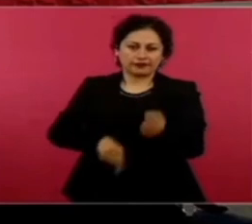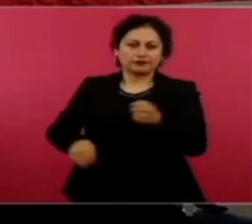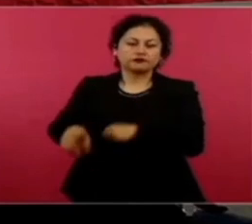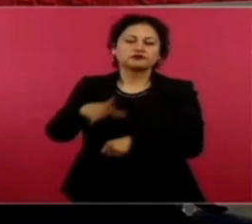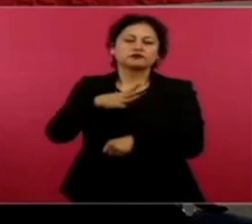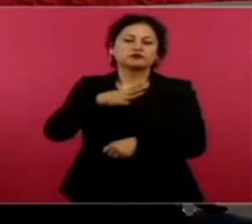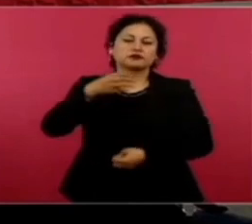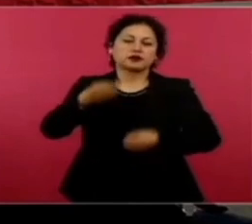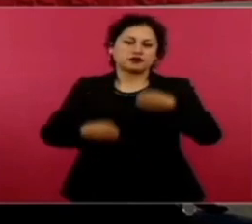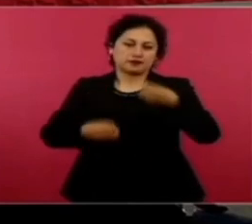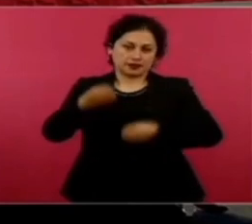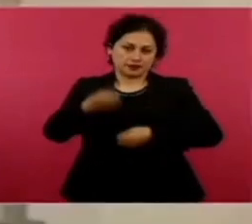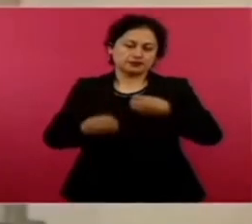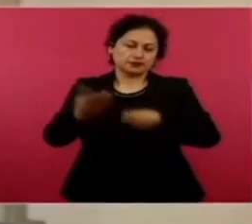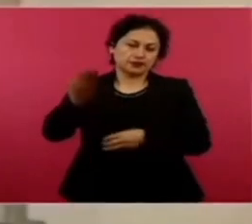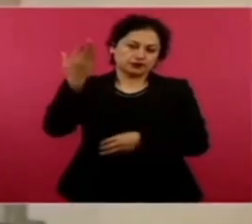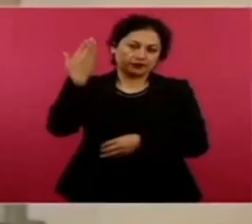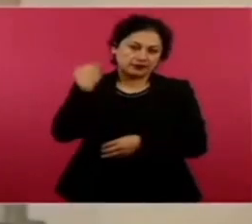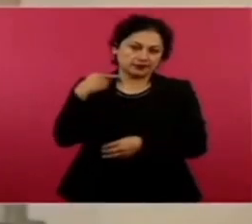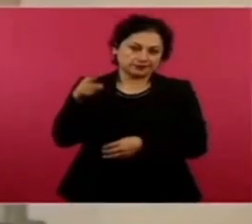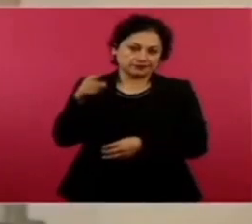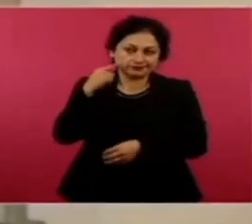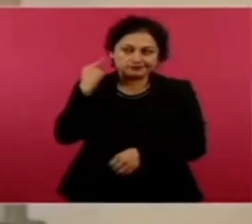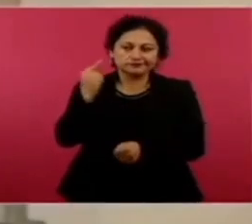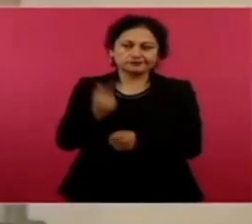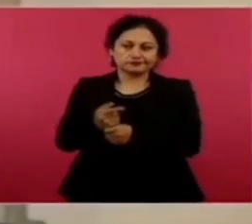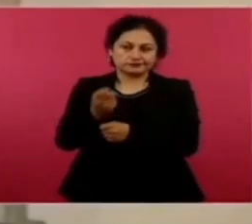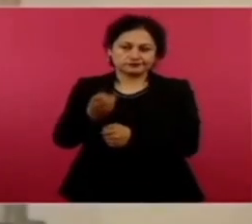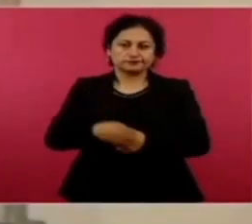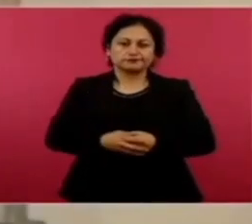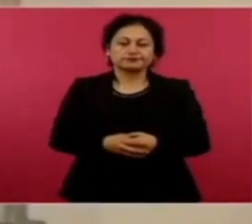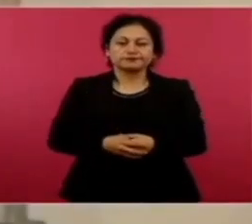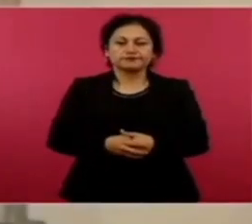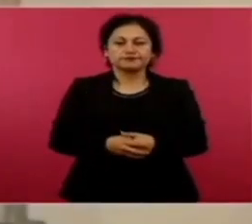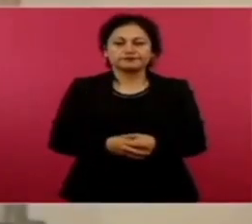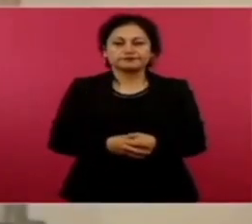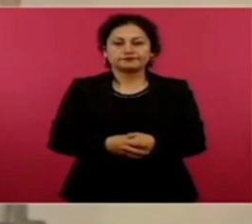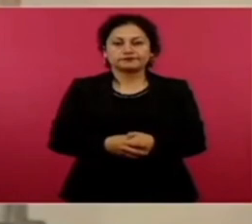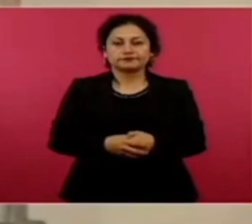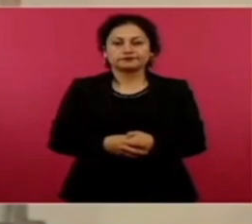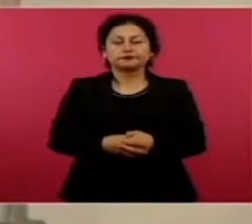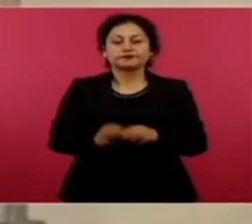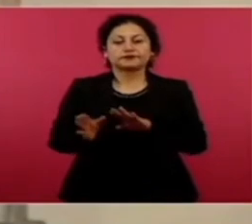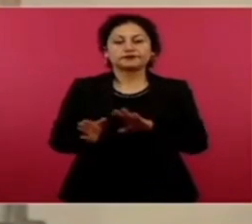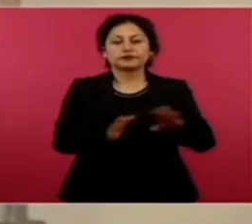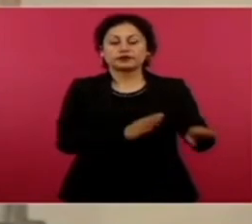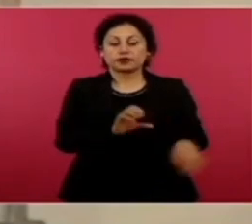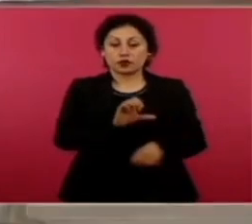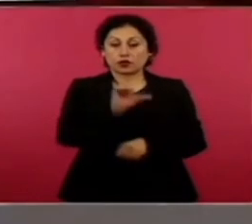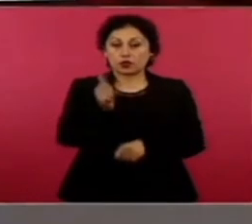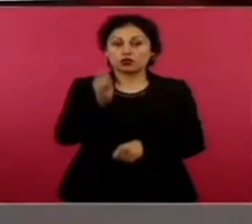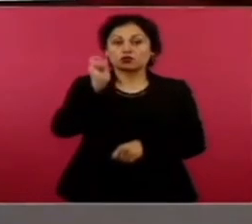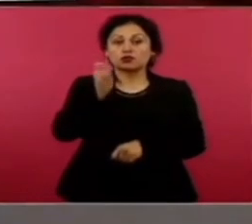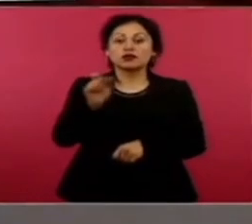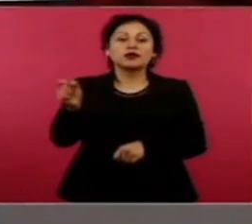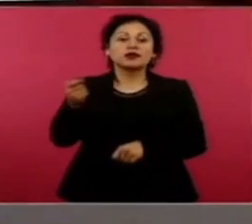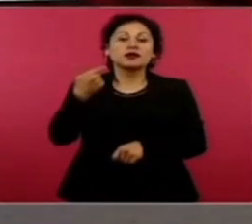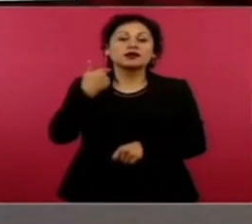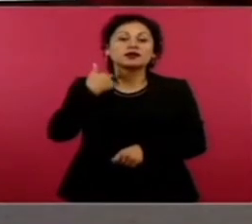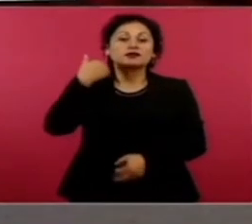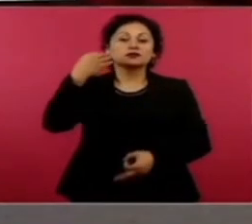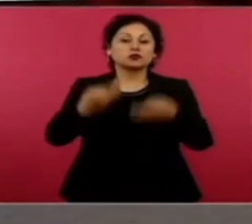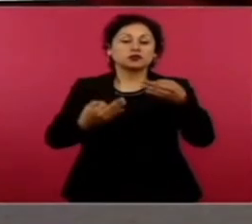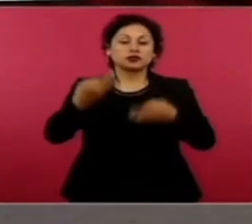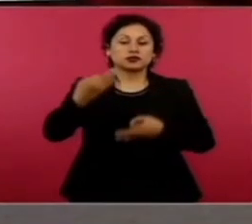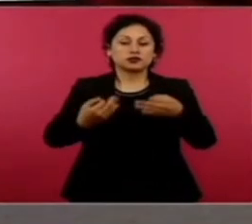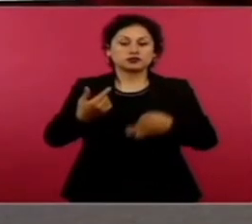personas detenidas por los motivos siguientes. Primero, consideró inverosímil que los cuatro elementos